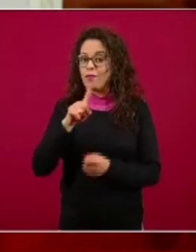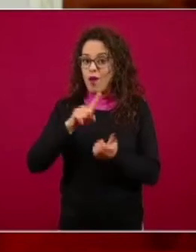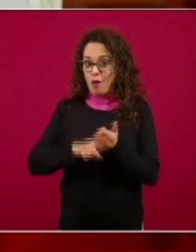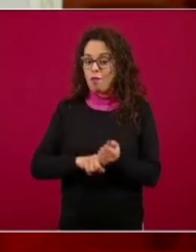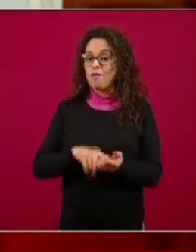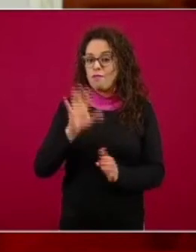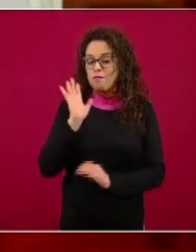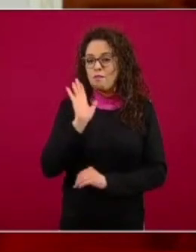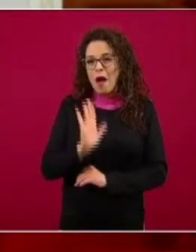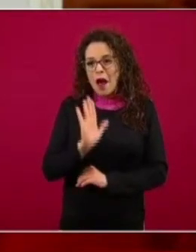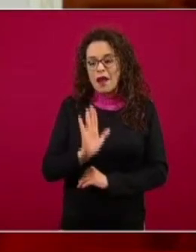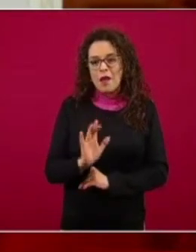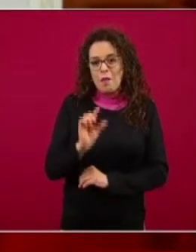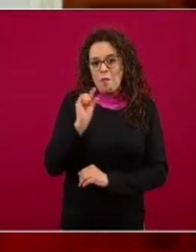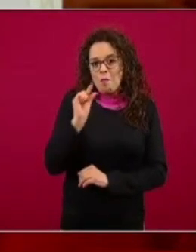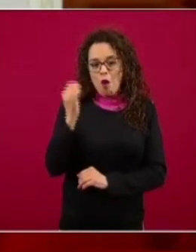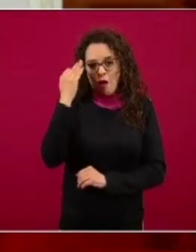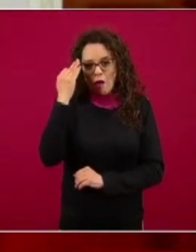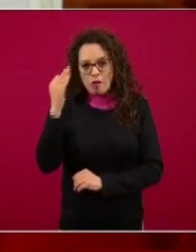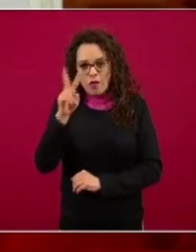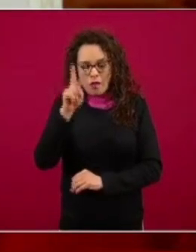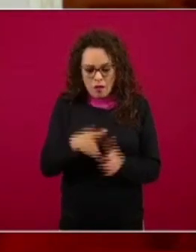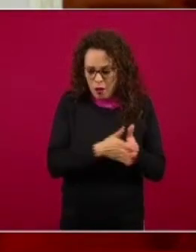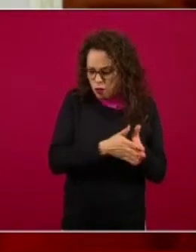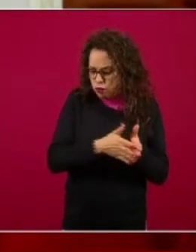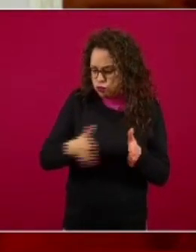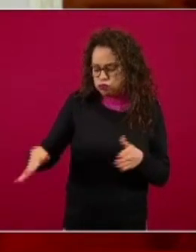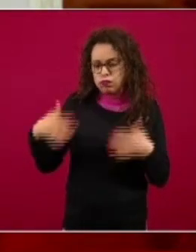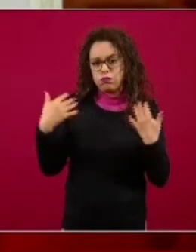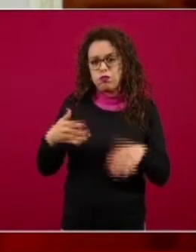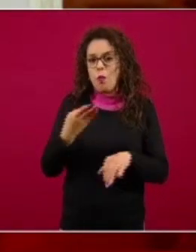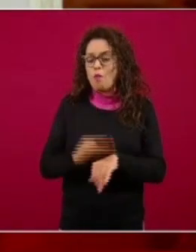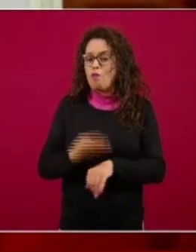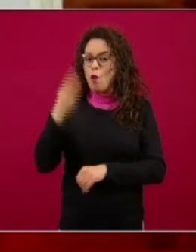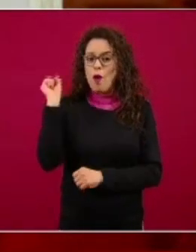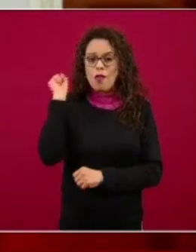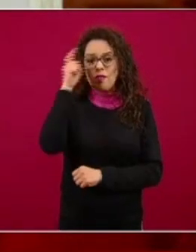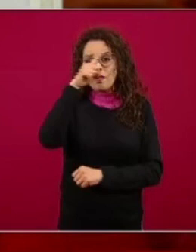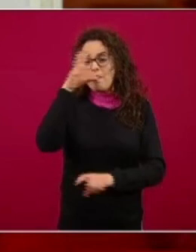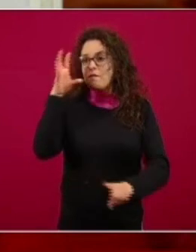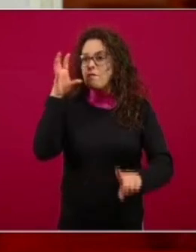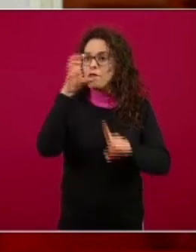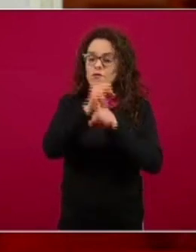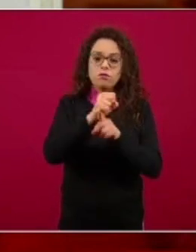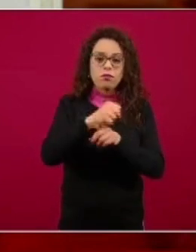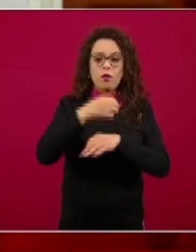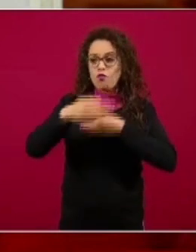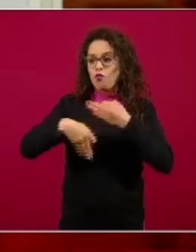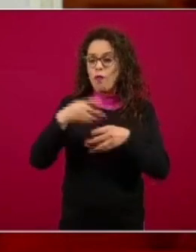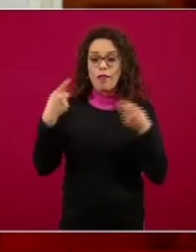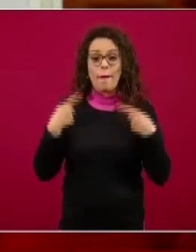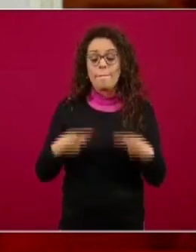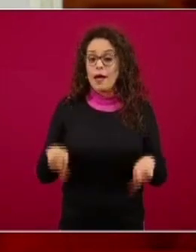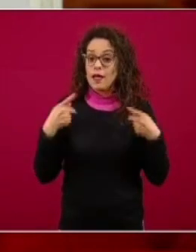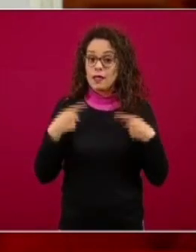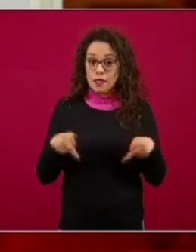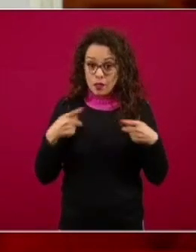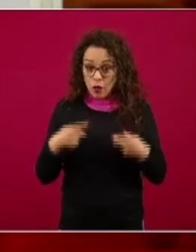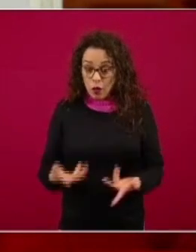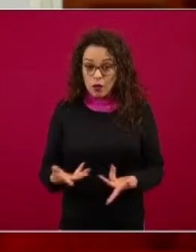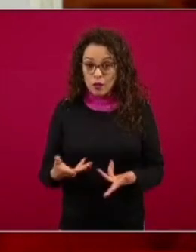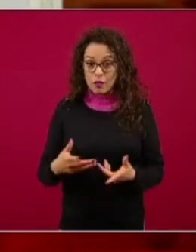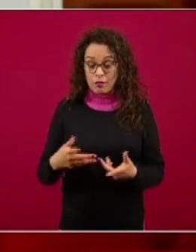reto muy importante, ha significado un reto muy importante para la población, para el personal